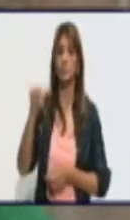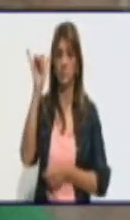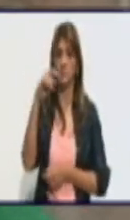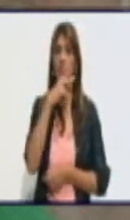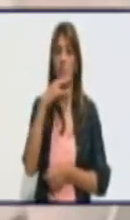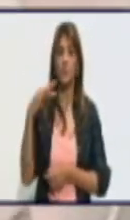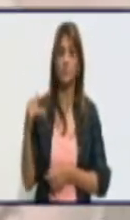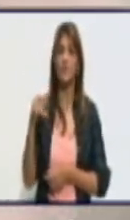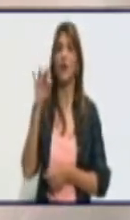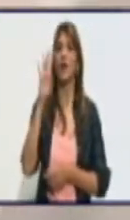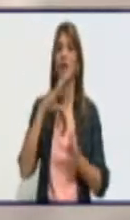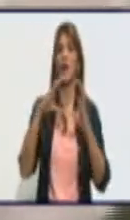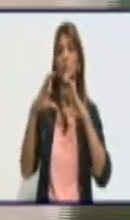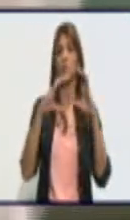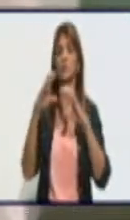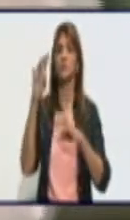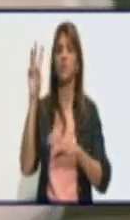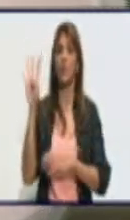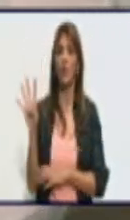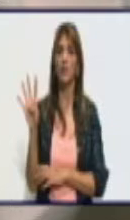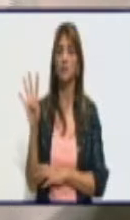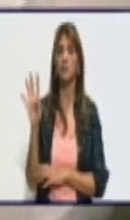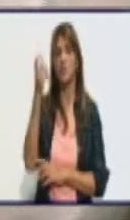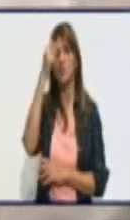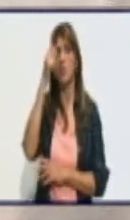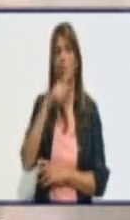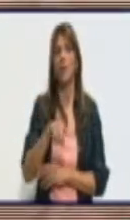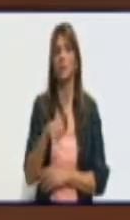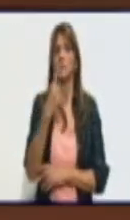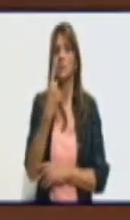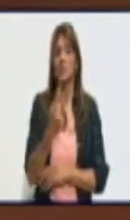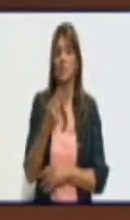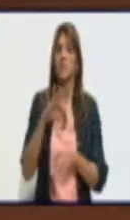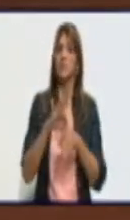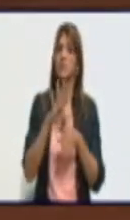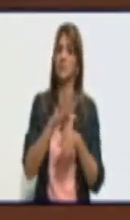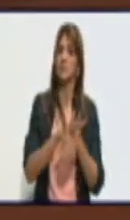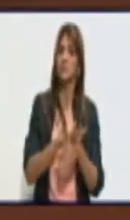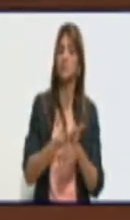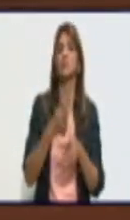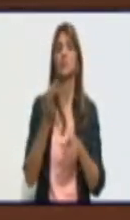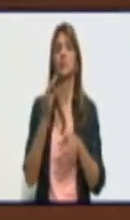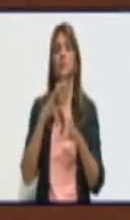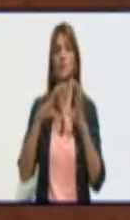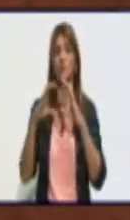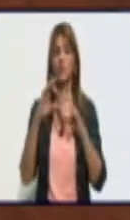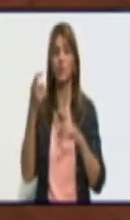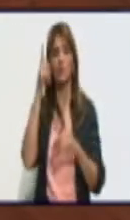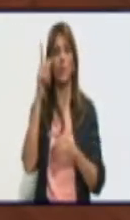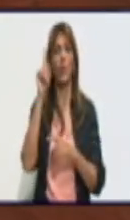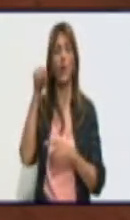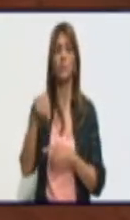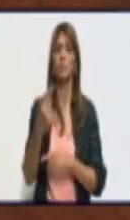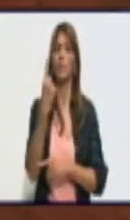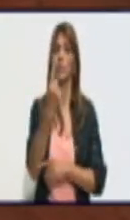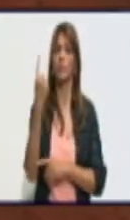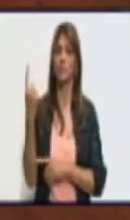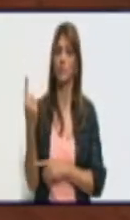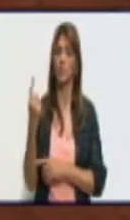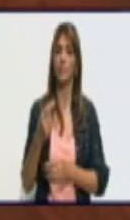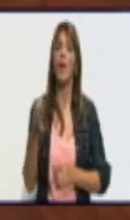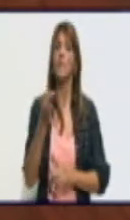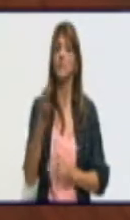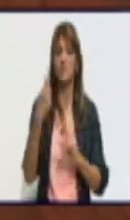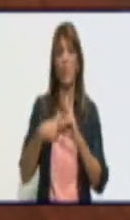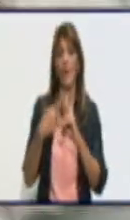Cautocristo 4, Jiguaní 2 casos, uno importado y Guayarriba y Río Cauto con uno cada uno. Sigue siendo Vayamos el